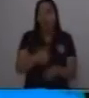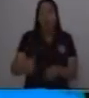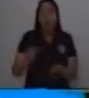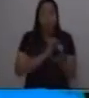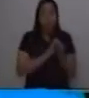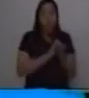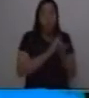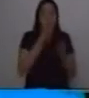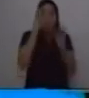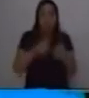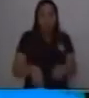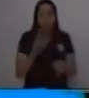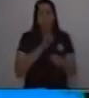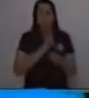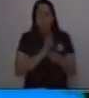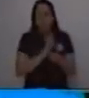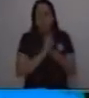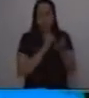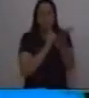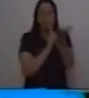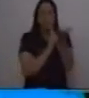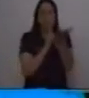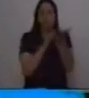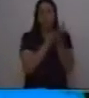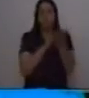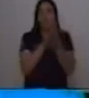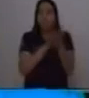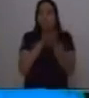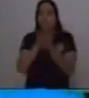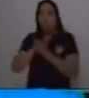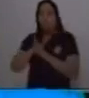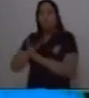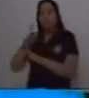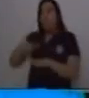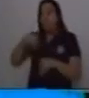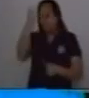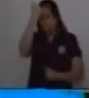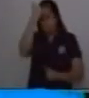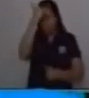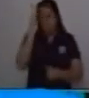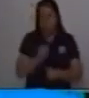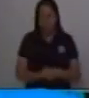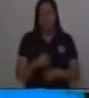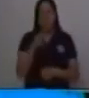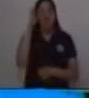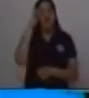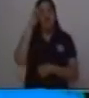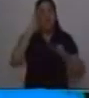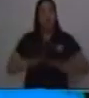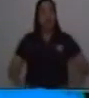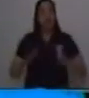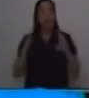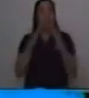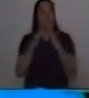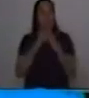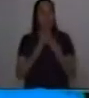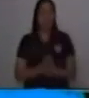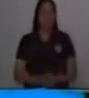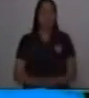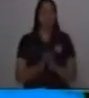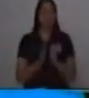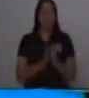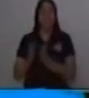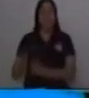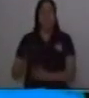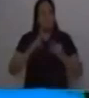puedes utilizar gel antibacterial que te va a ayudar a prevenir cualquier enfermedad. Recuerda, quédate en casa. Vamos